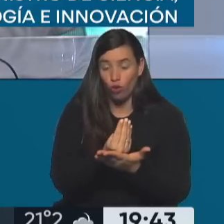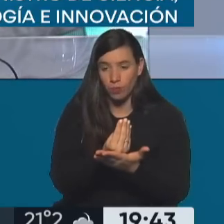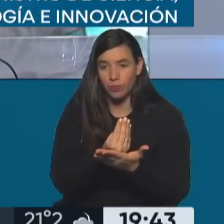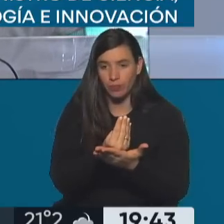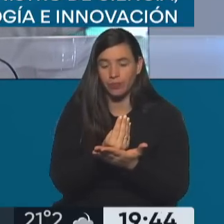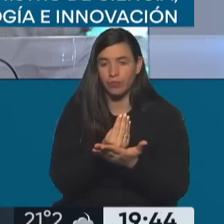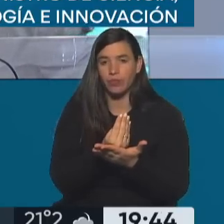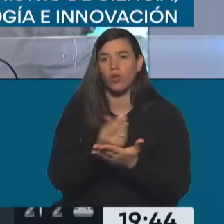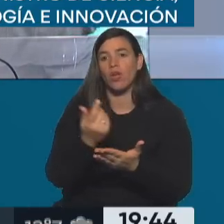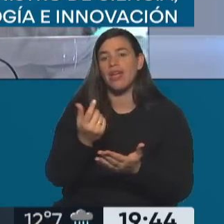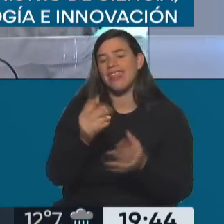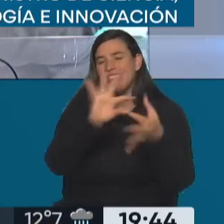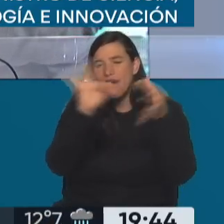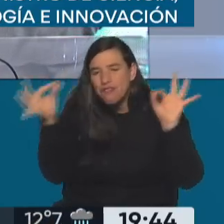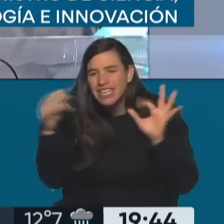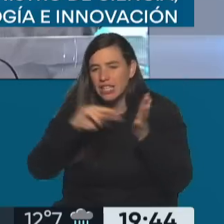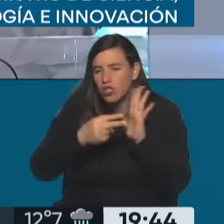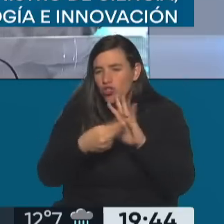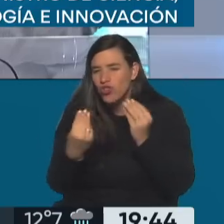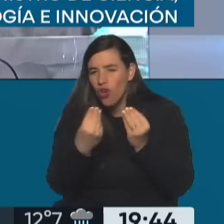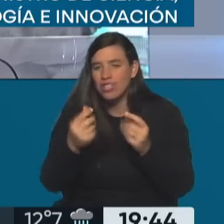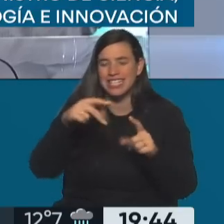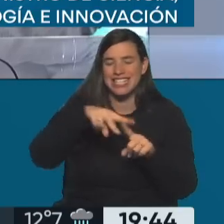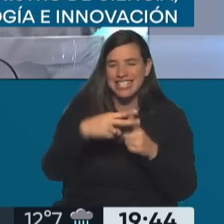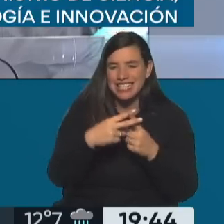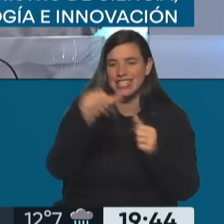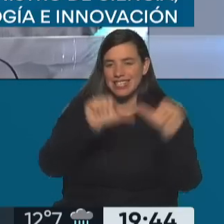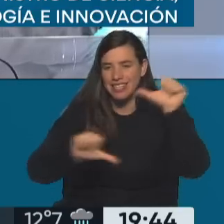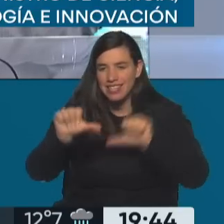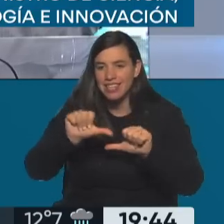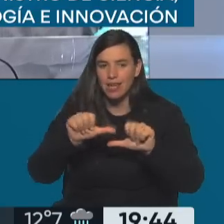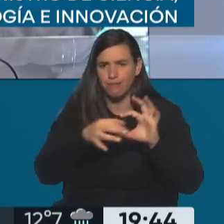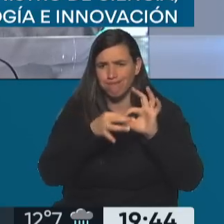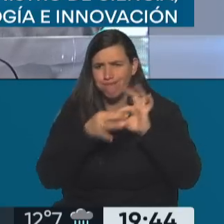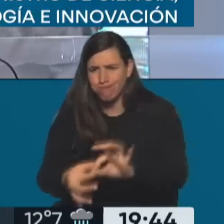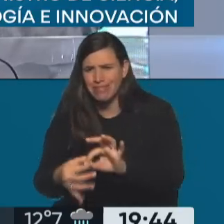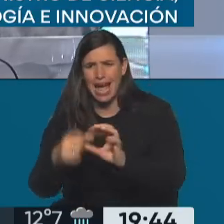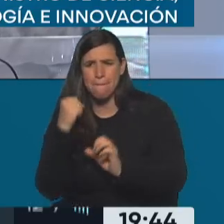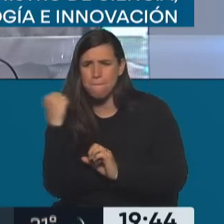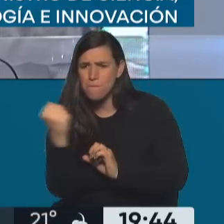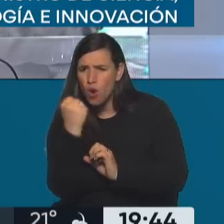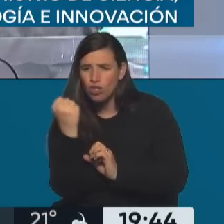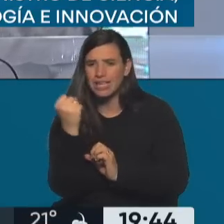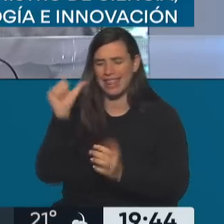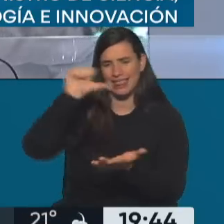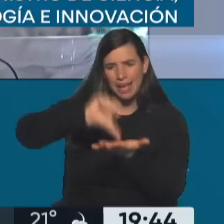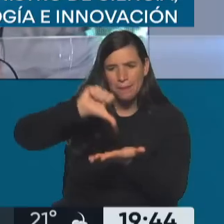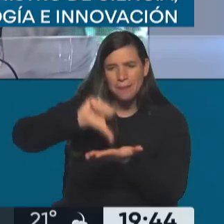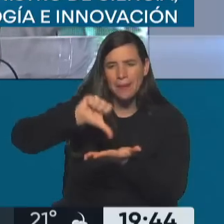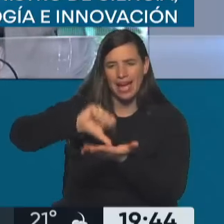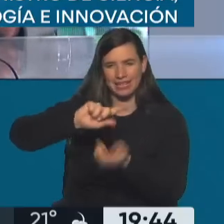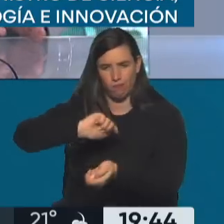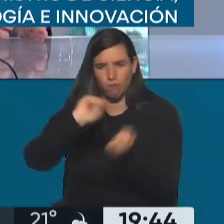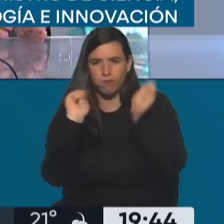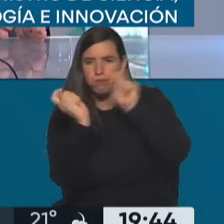de que Ciencia y Tecnología, como no puede ser de otra manera, juega un papel importante en transformar el país, en transformar pesos en dólares, en poder exportar otras